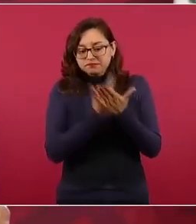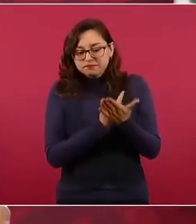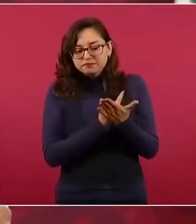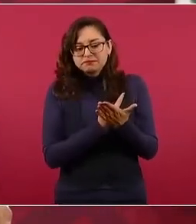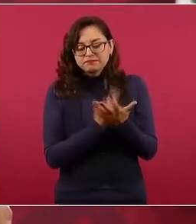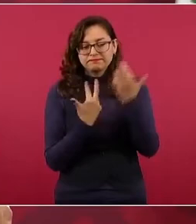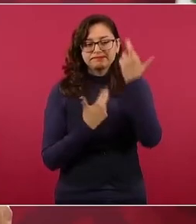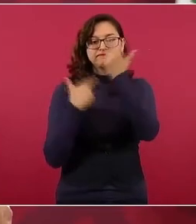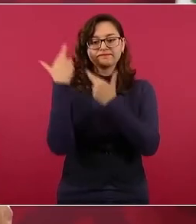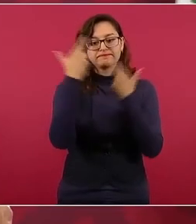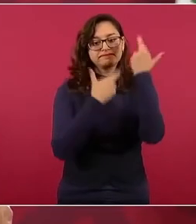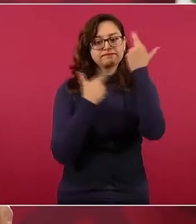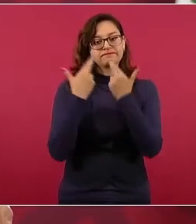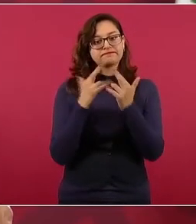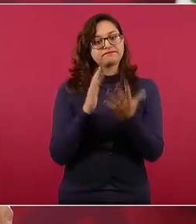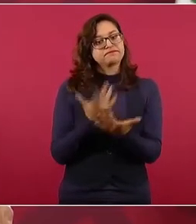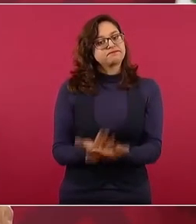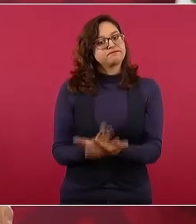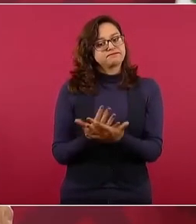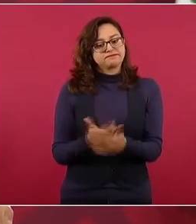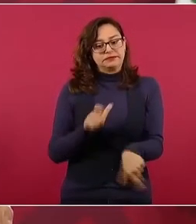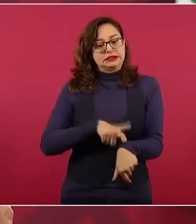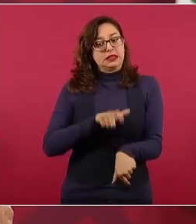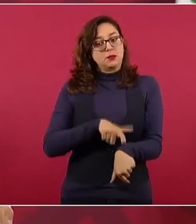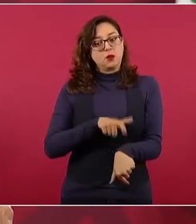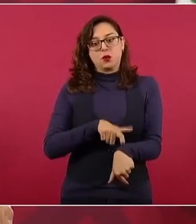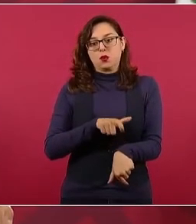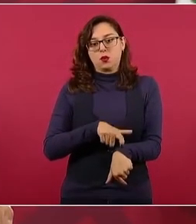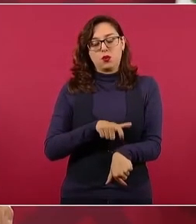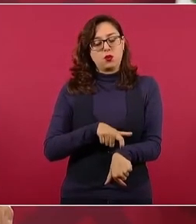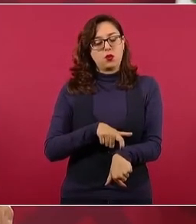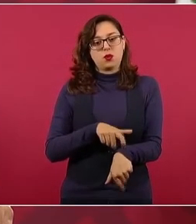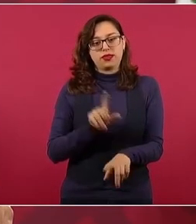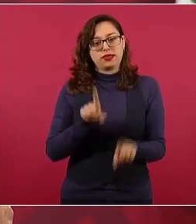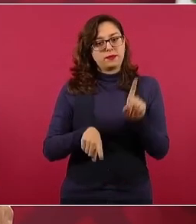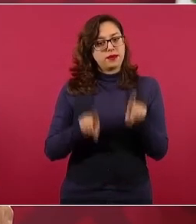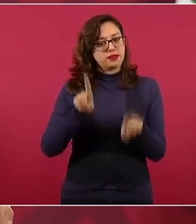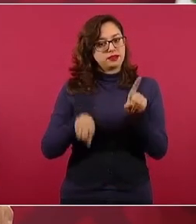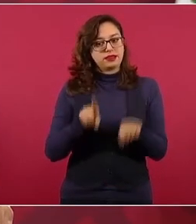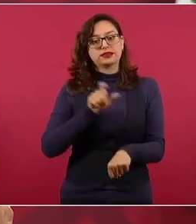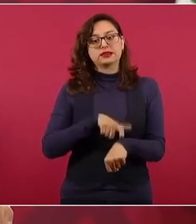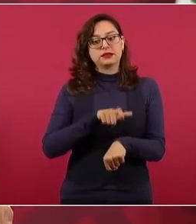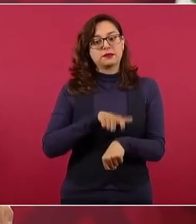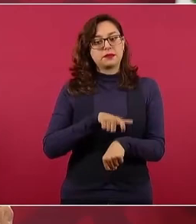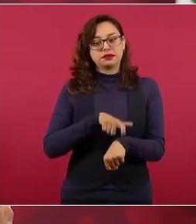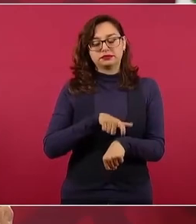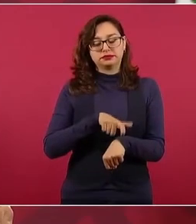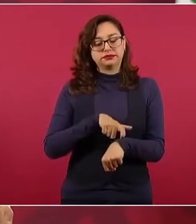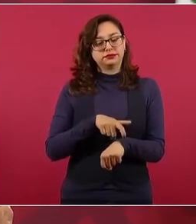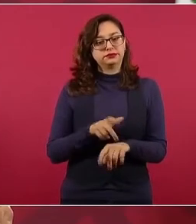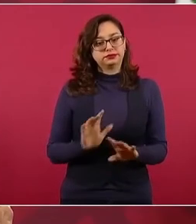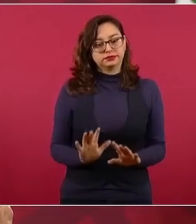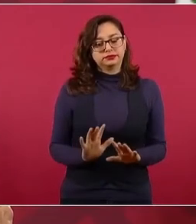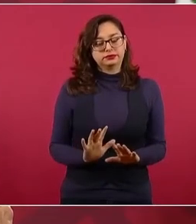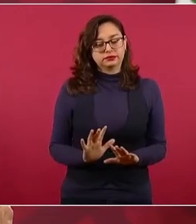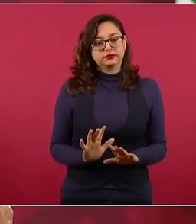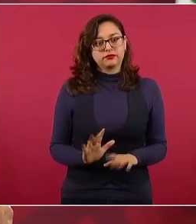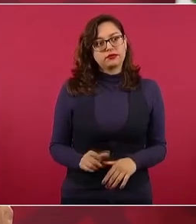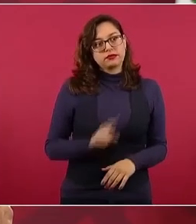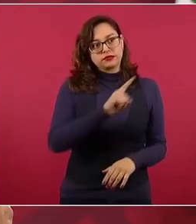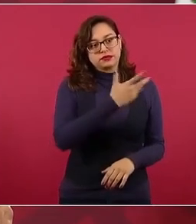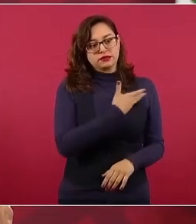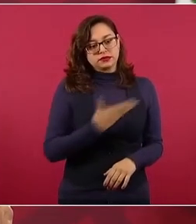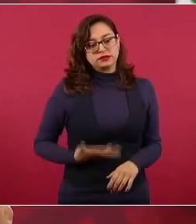del tiempo que disponga